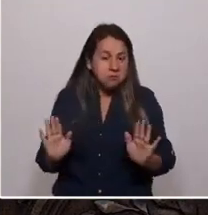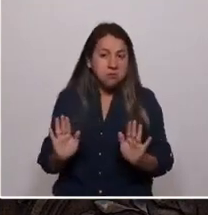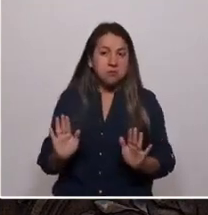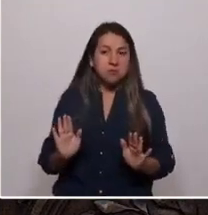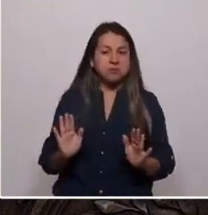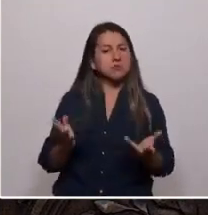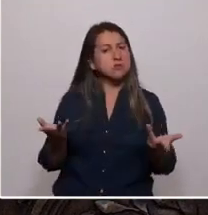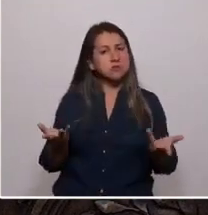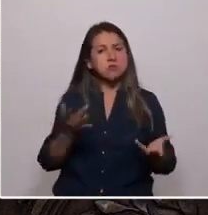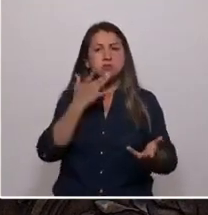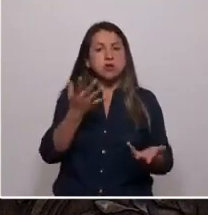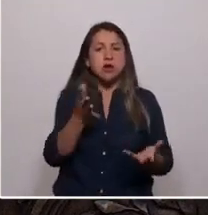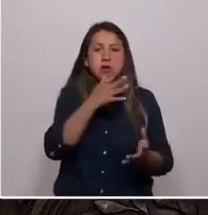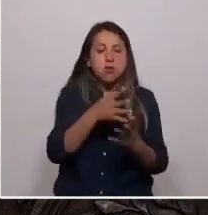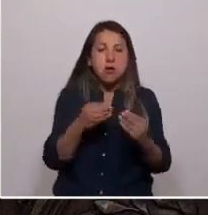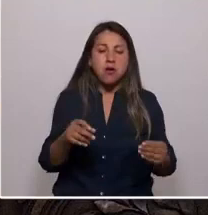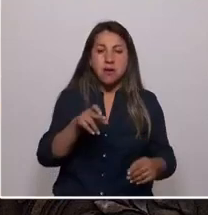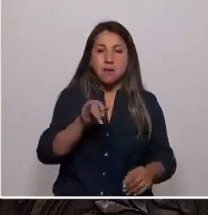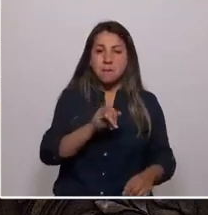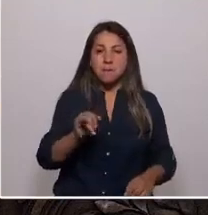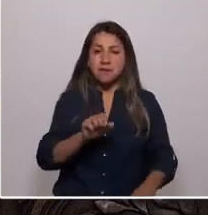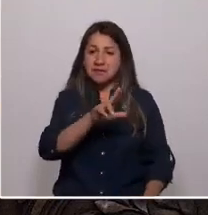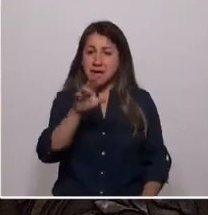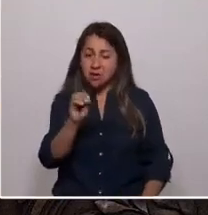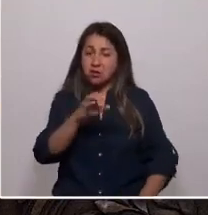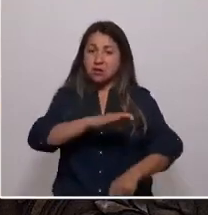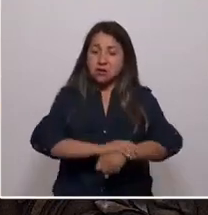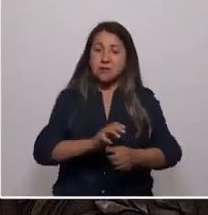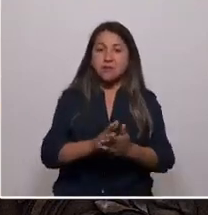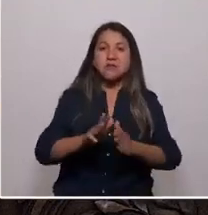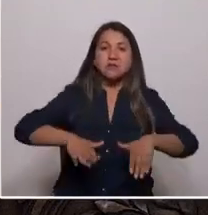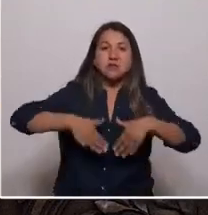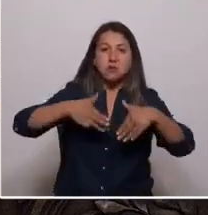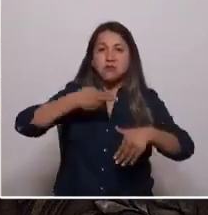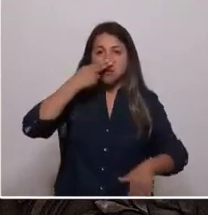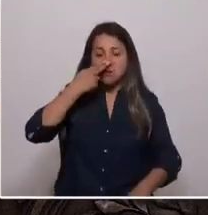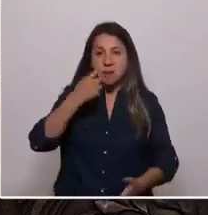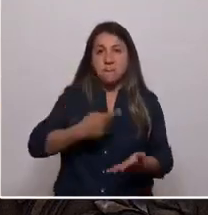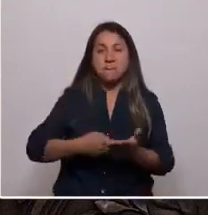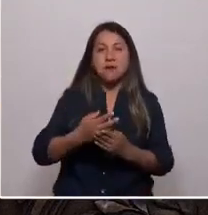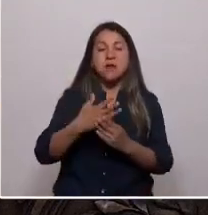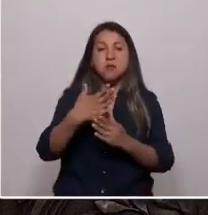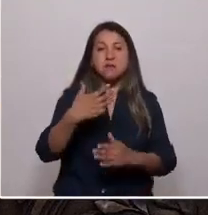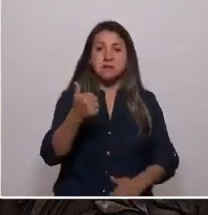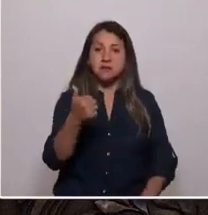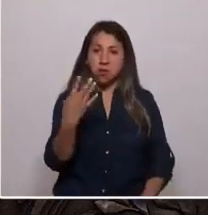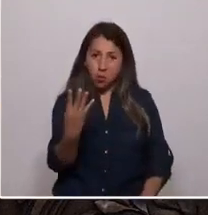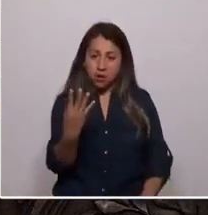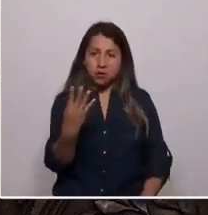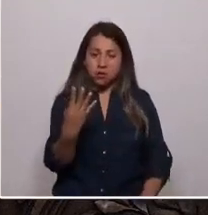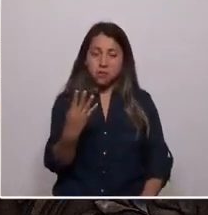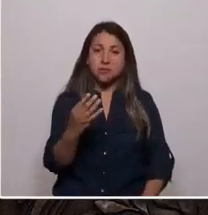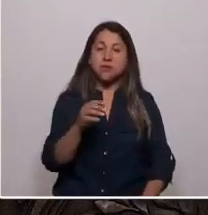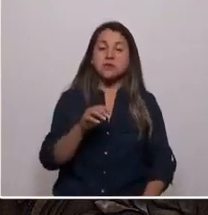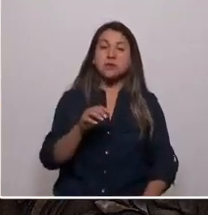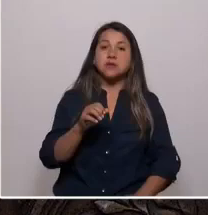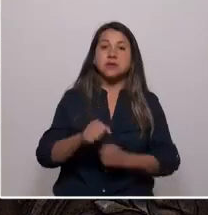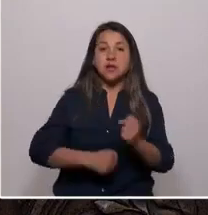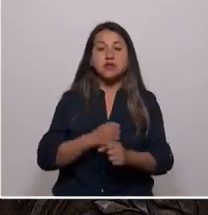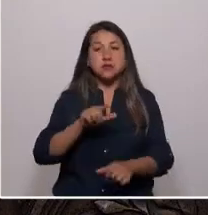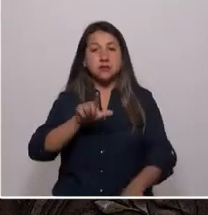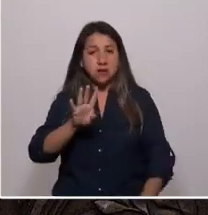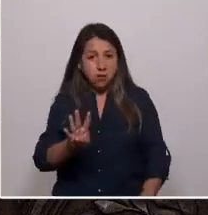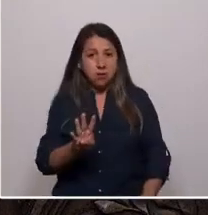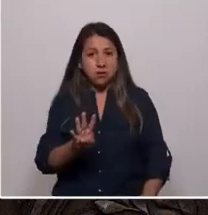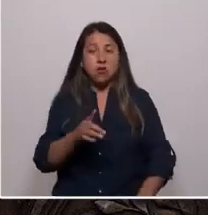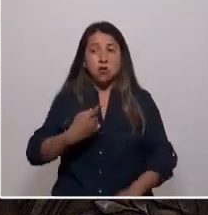Isidro Miguel Ángel Pizarro Menegoti, detenido el 19 de noviembre de 1964. 74. No están